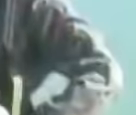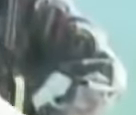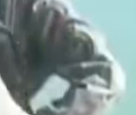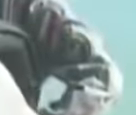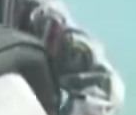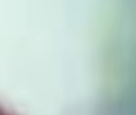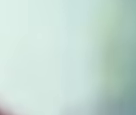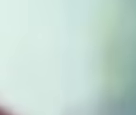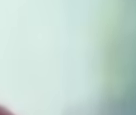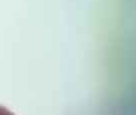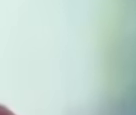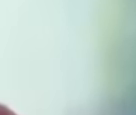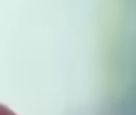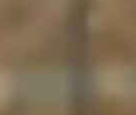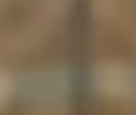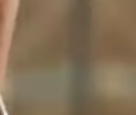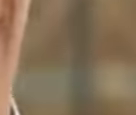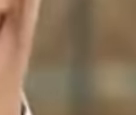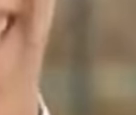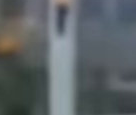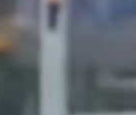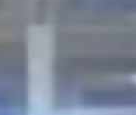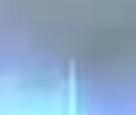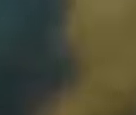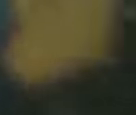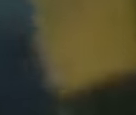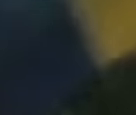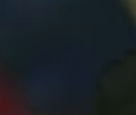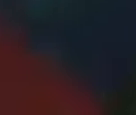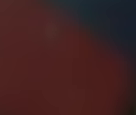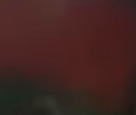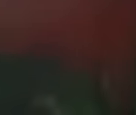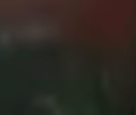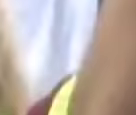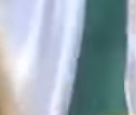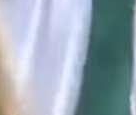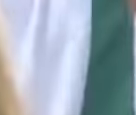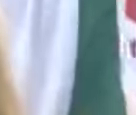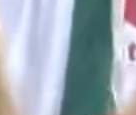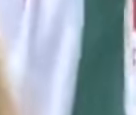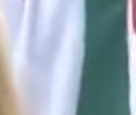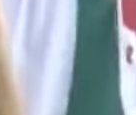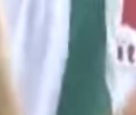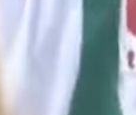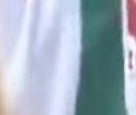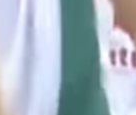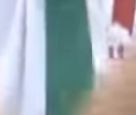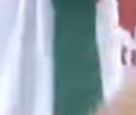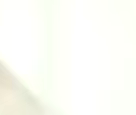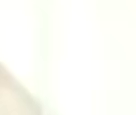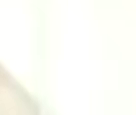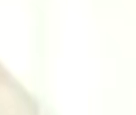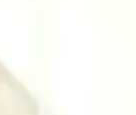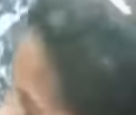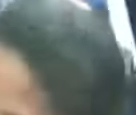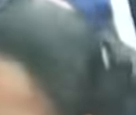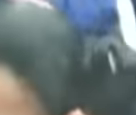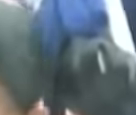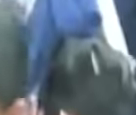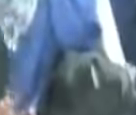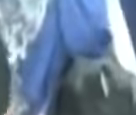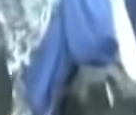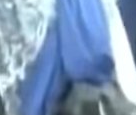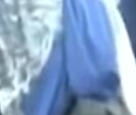una lucha, ahí está una batalla, ahí está una esperanza. Con la pureza que ustedes tienen, con la